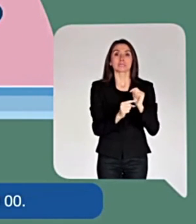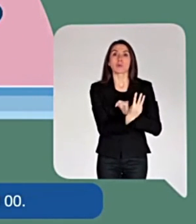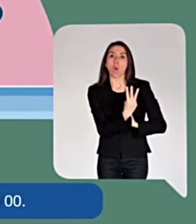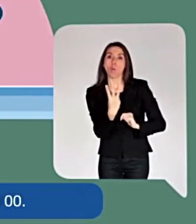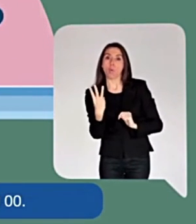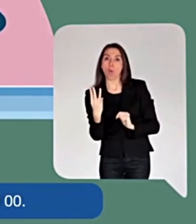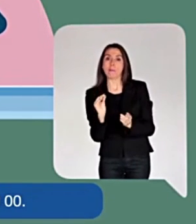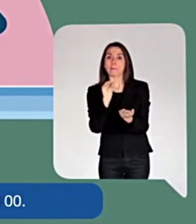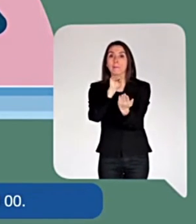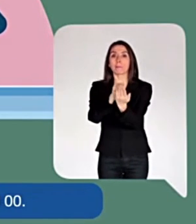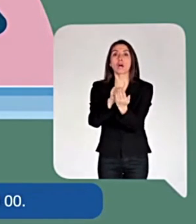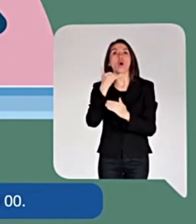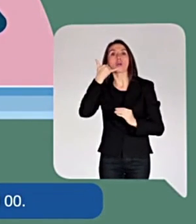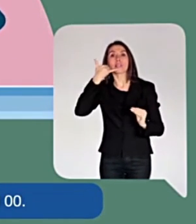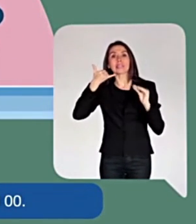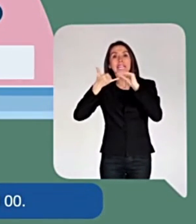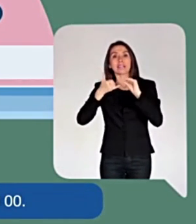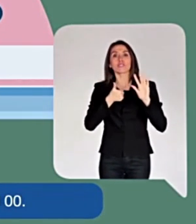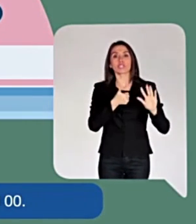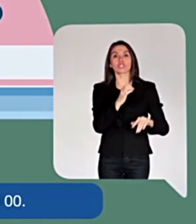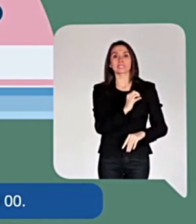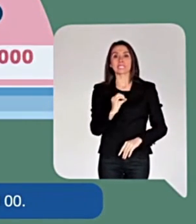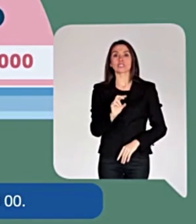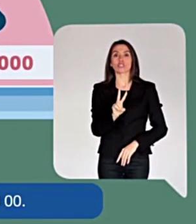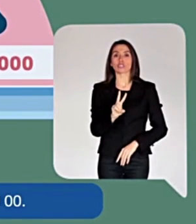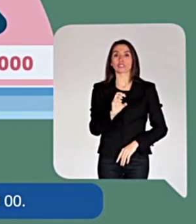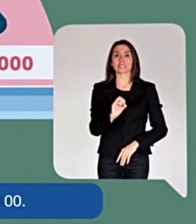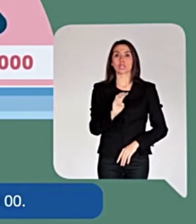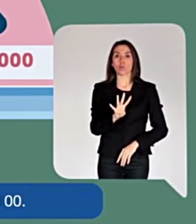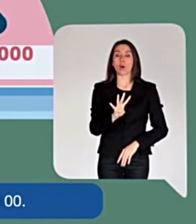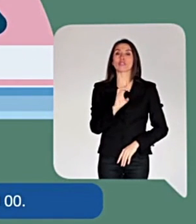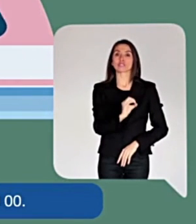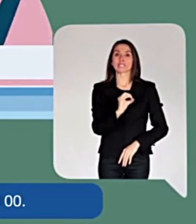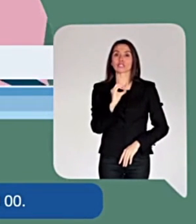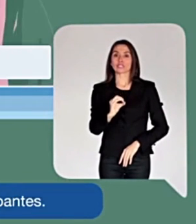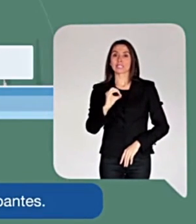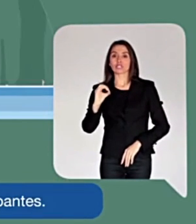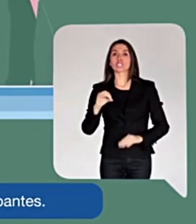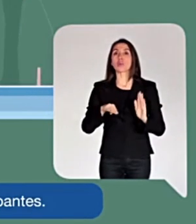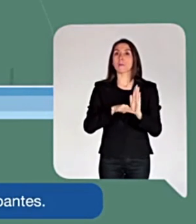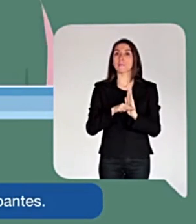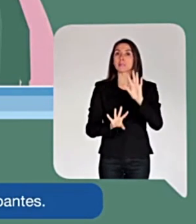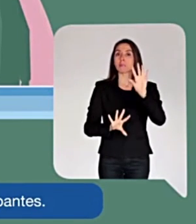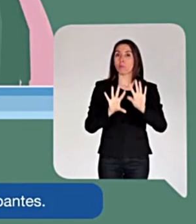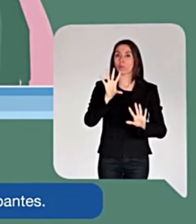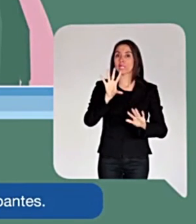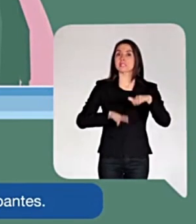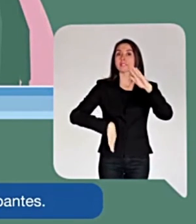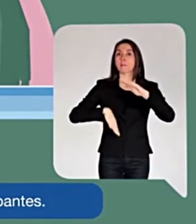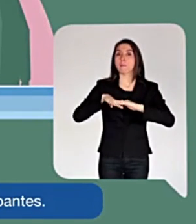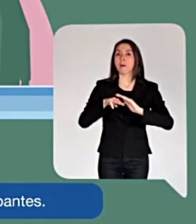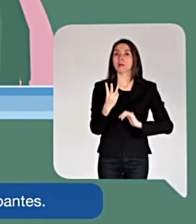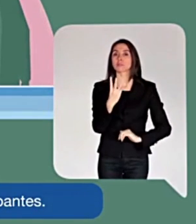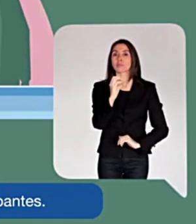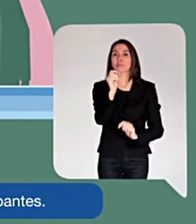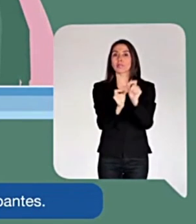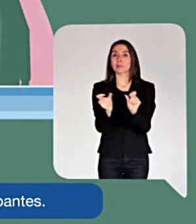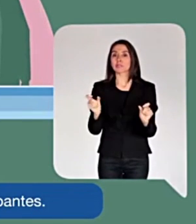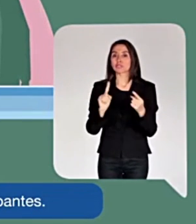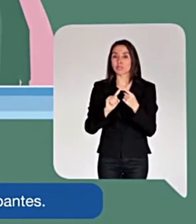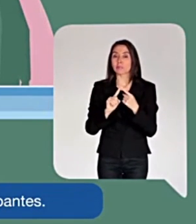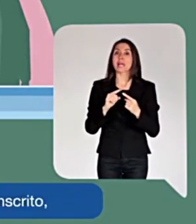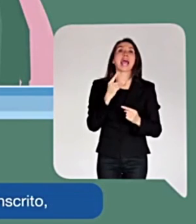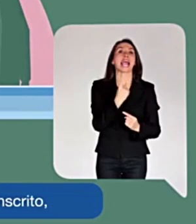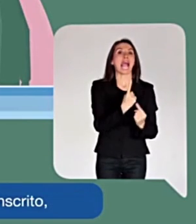en la página web o en el número telefónico 600-204-0000. Identificando un mínimo de 15 y un máximo de 30